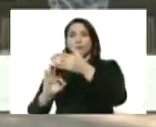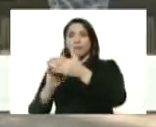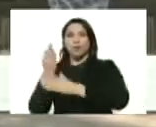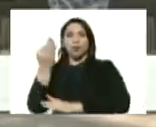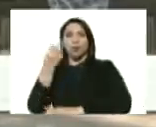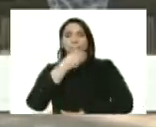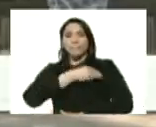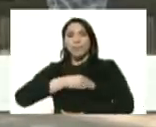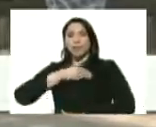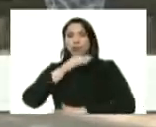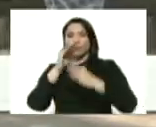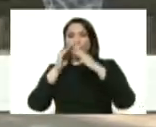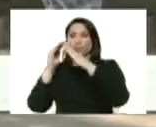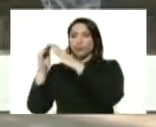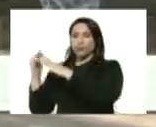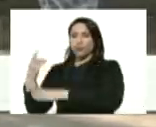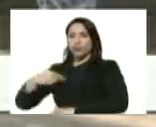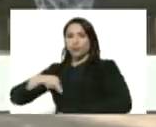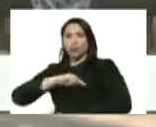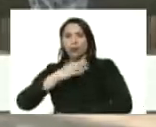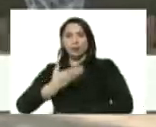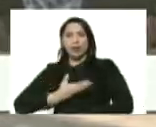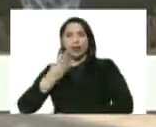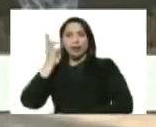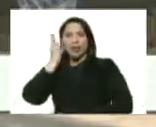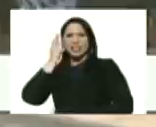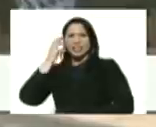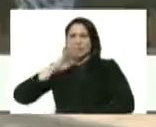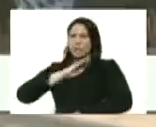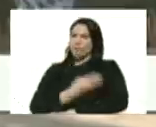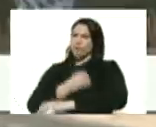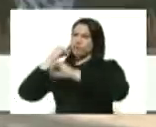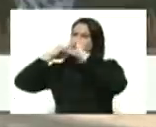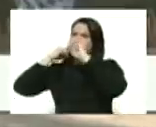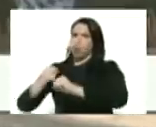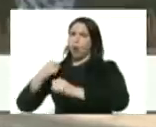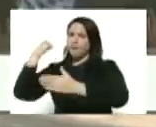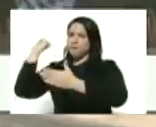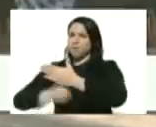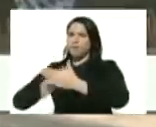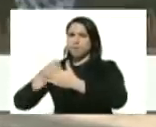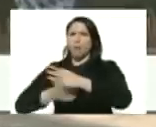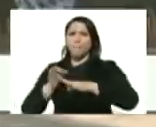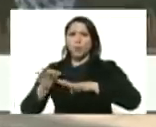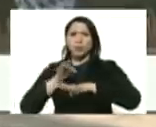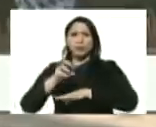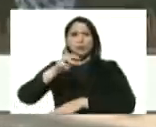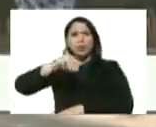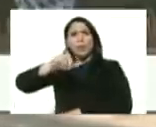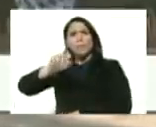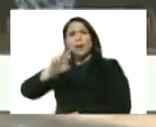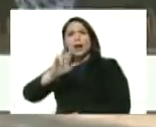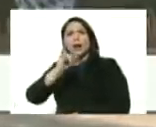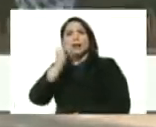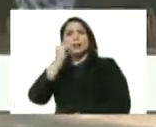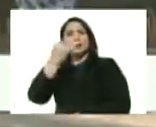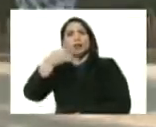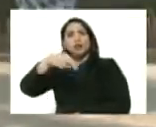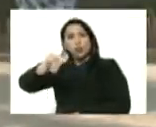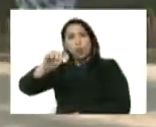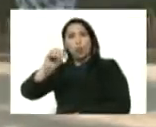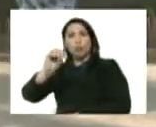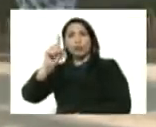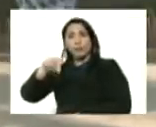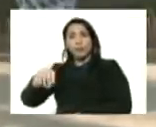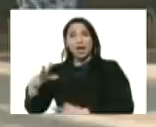Misión Hábitat y nuestra alcaldesa guerrera y batalladora del municipio Marinho Joana Sánchez pero también